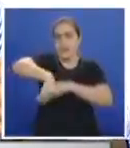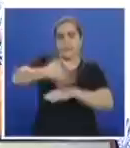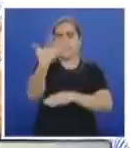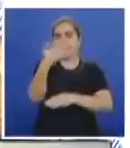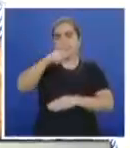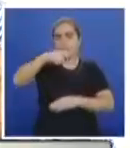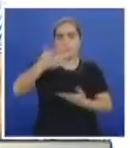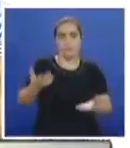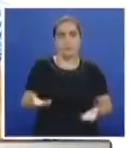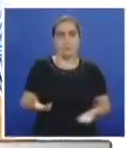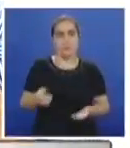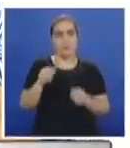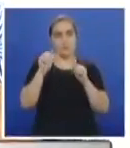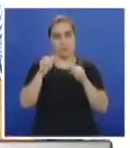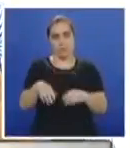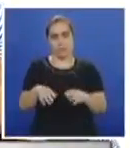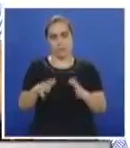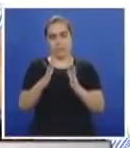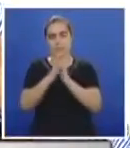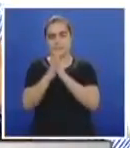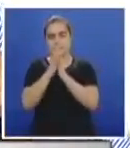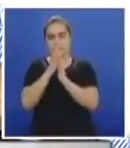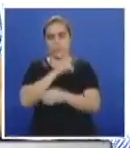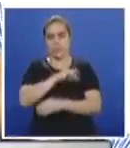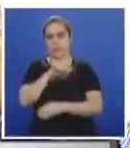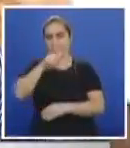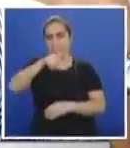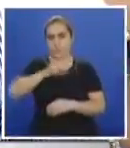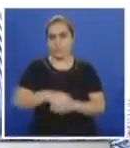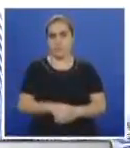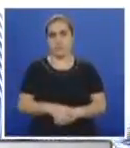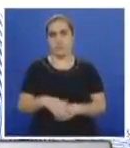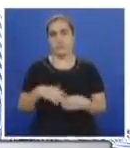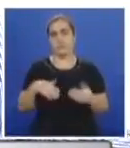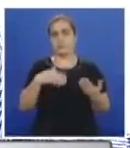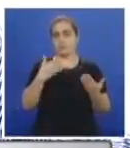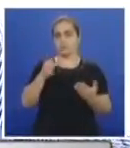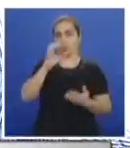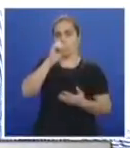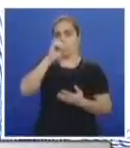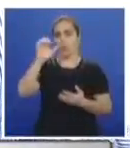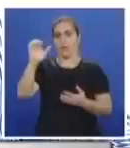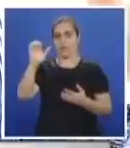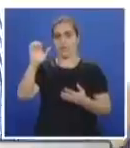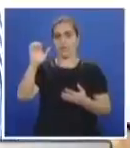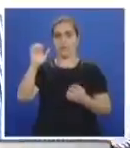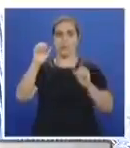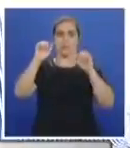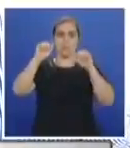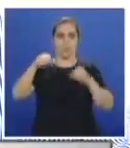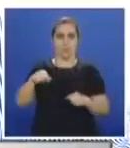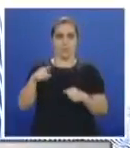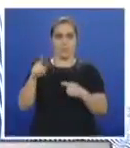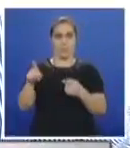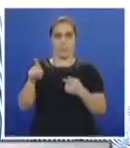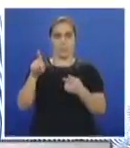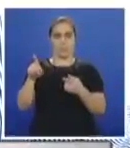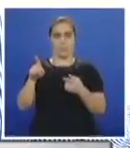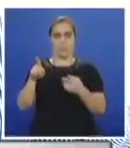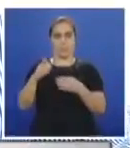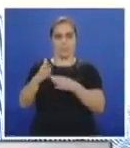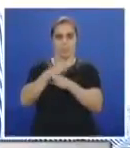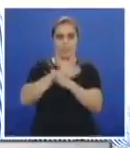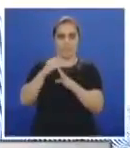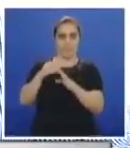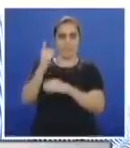lo que se llama el centro de la ciudad. Y los que vayan al oeste, perfectamente pueden voltear antes